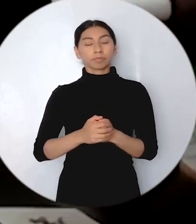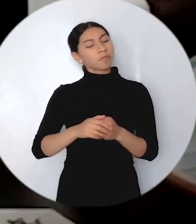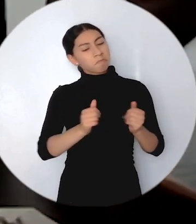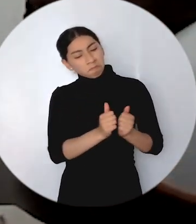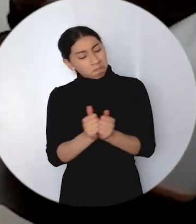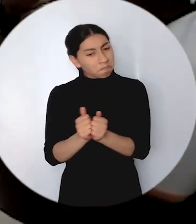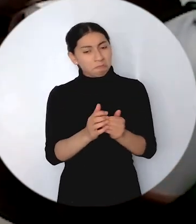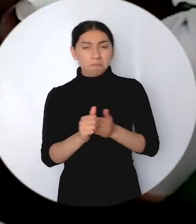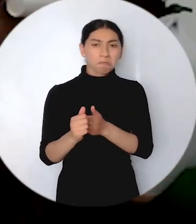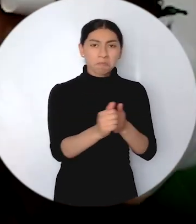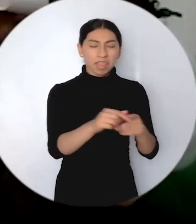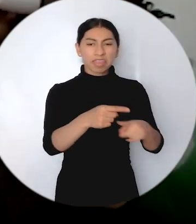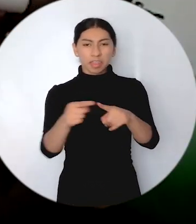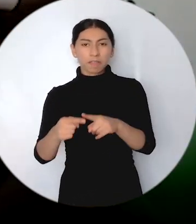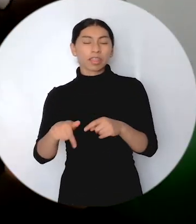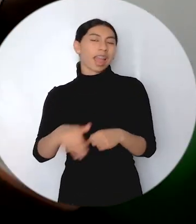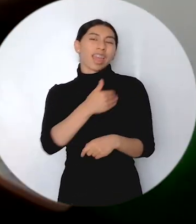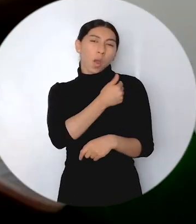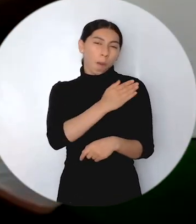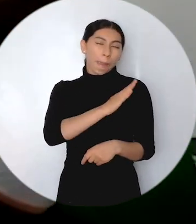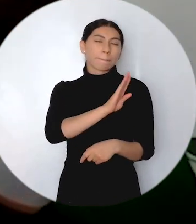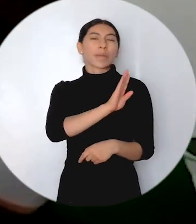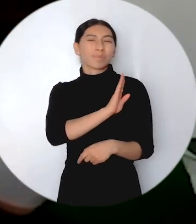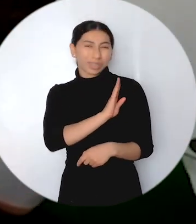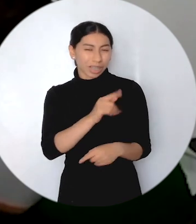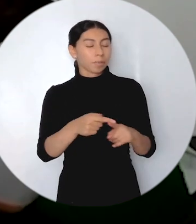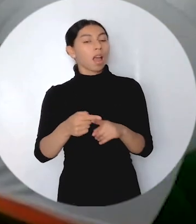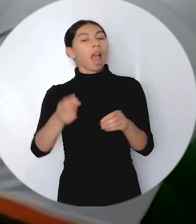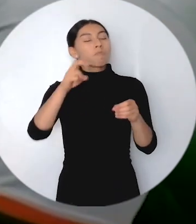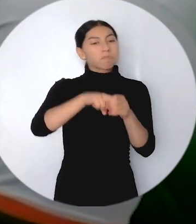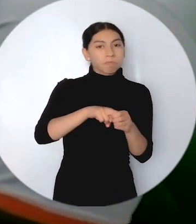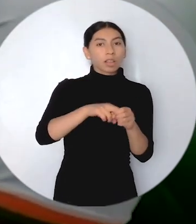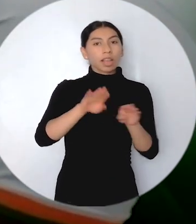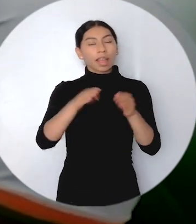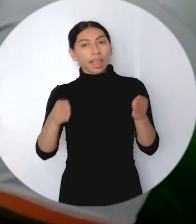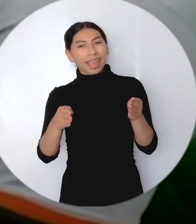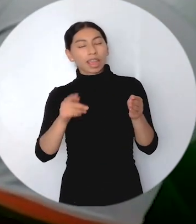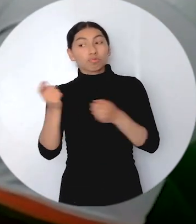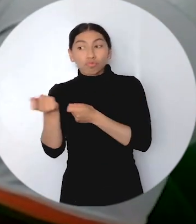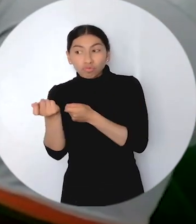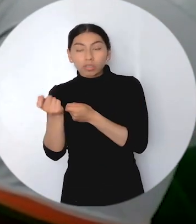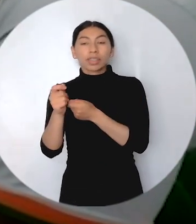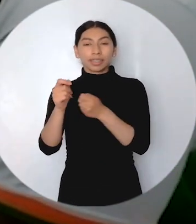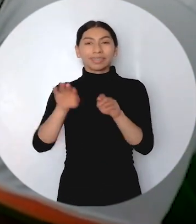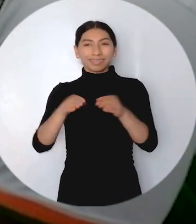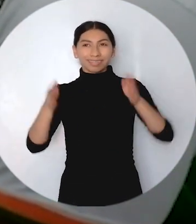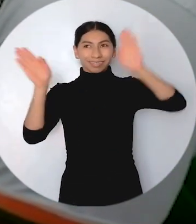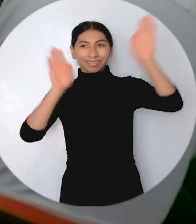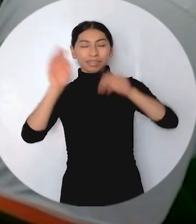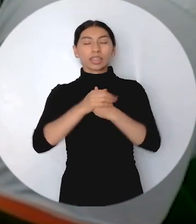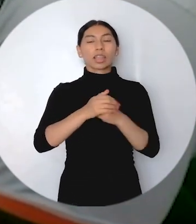Con el acompañamiento a las personerías municipales encargadas de recibir las inscripciones de las víctimas de cara a las elecciones de las mesas de